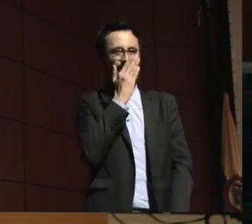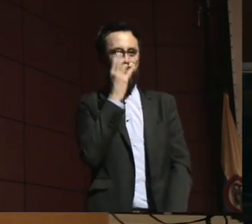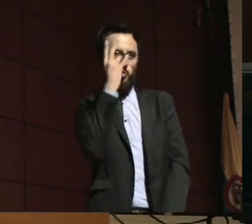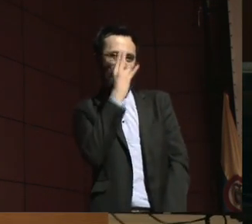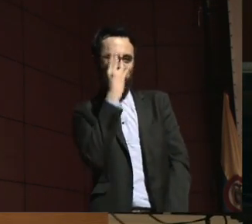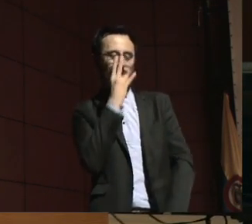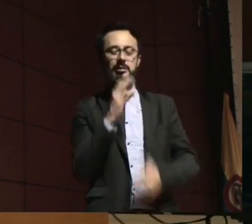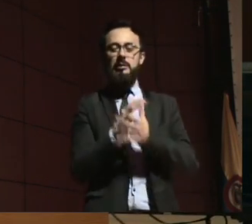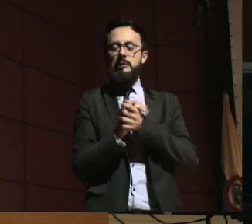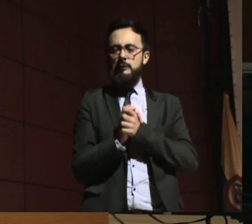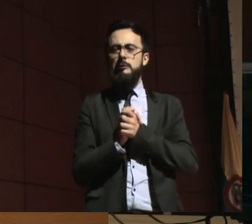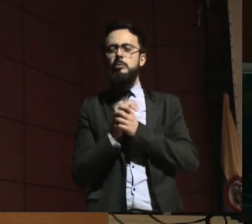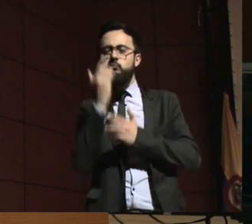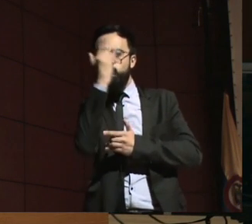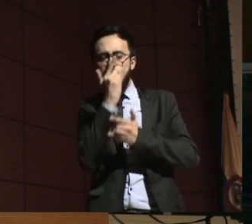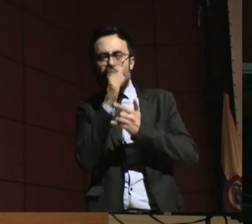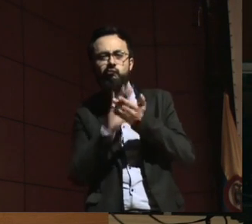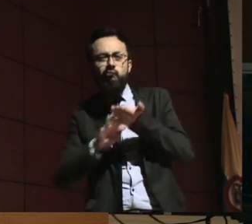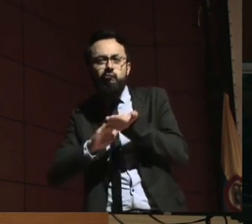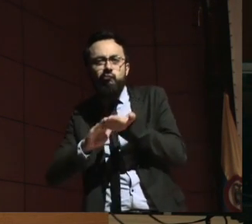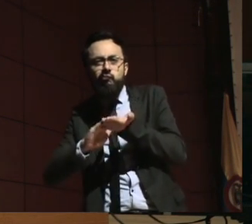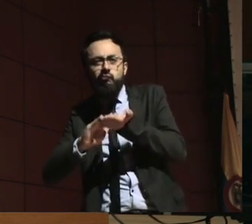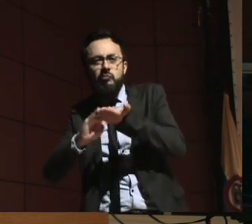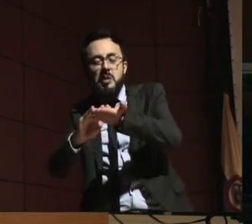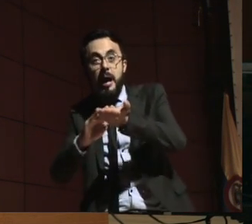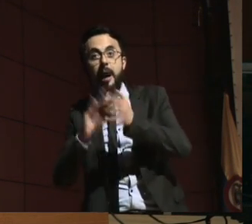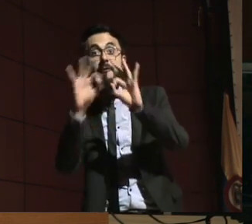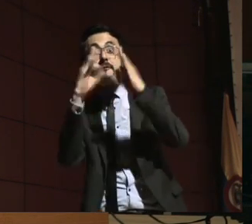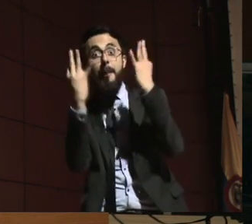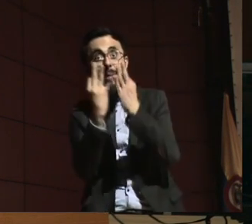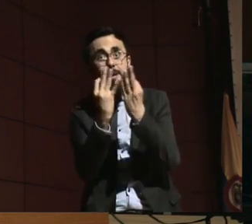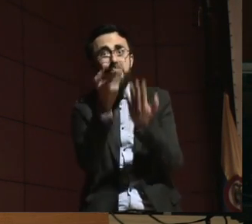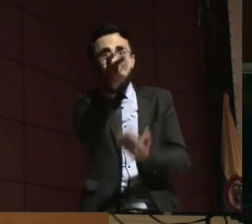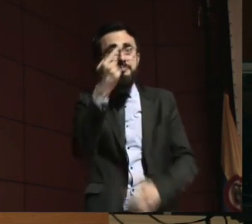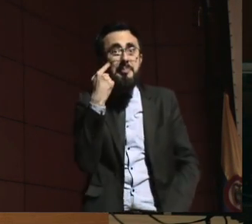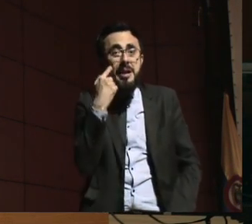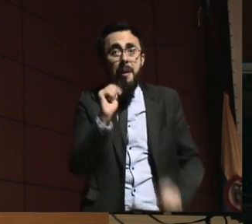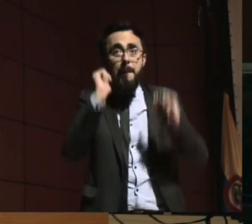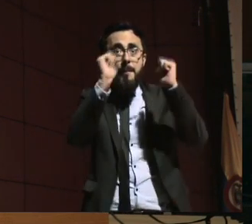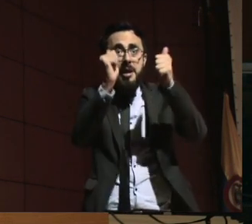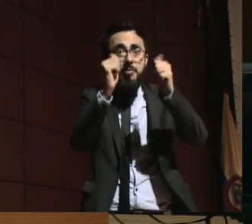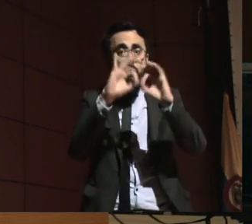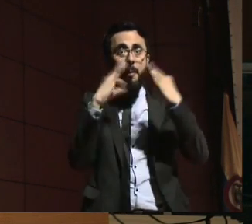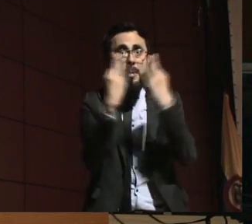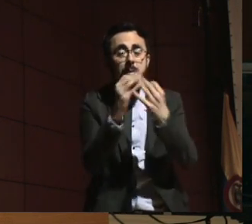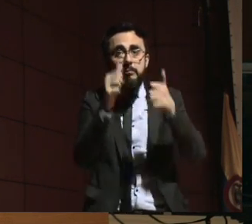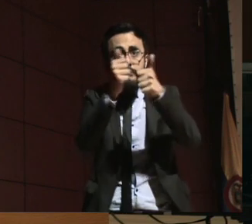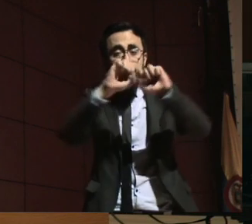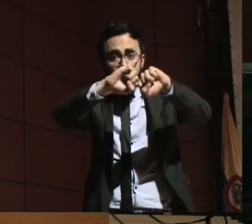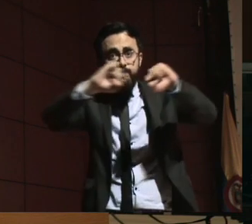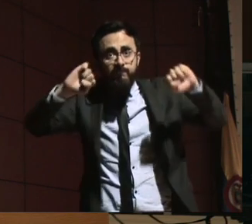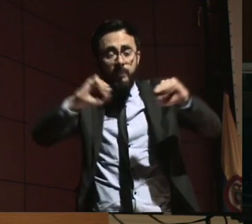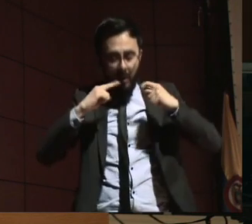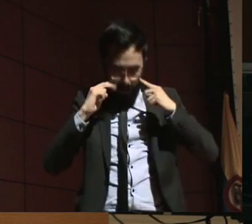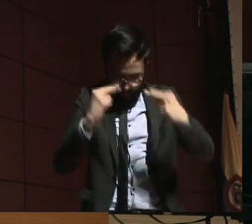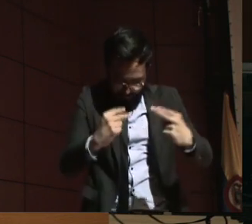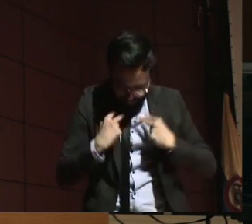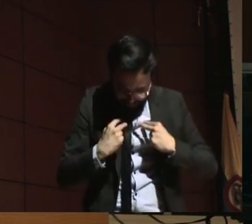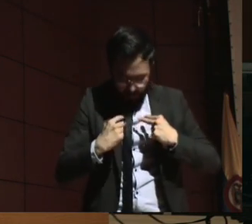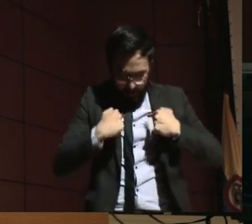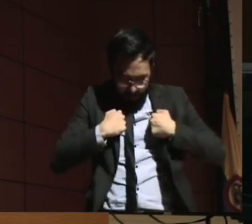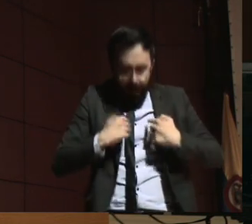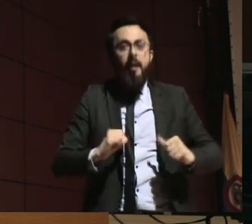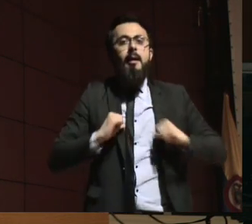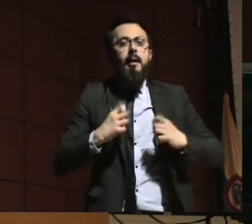tiene un potencial y unas herramientas para construir en esos otros esa